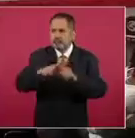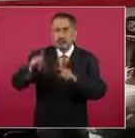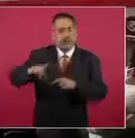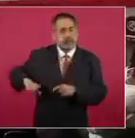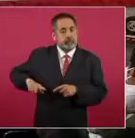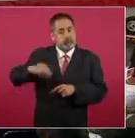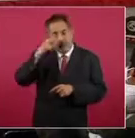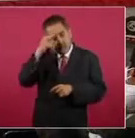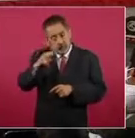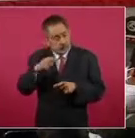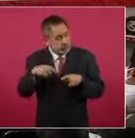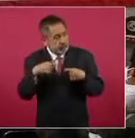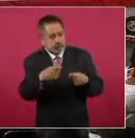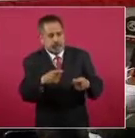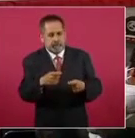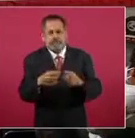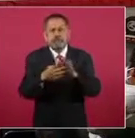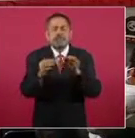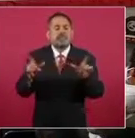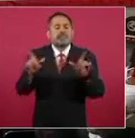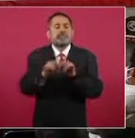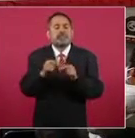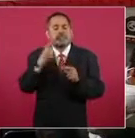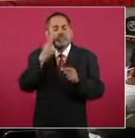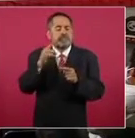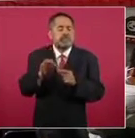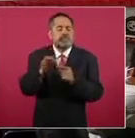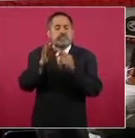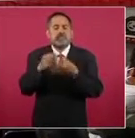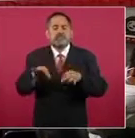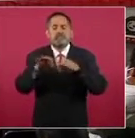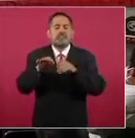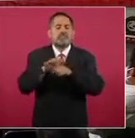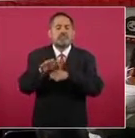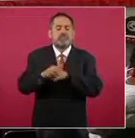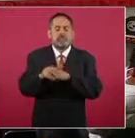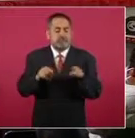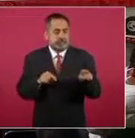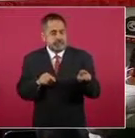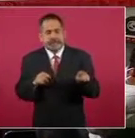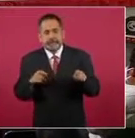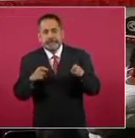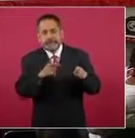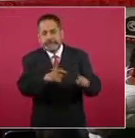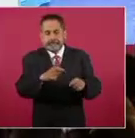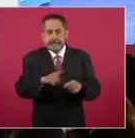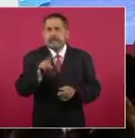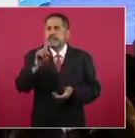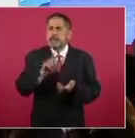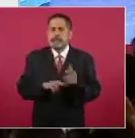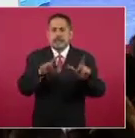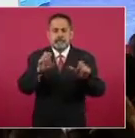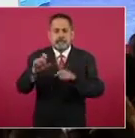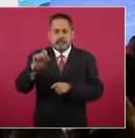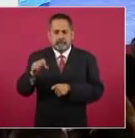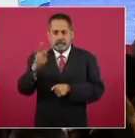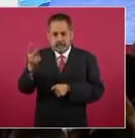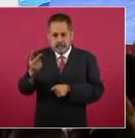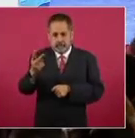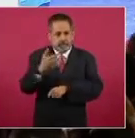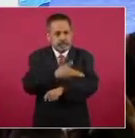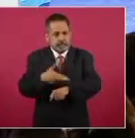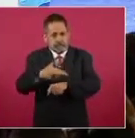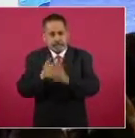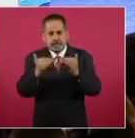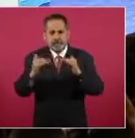gobierno de México. Sólo voy a señalar algunas de las más importantes, en particular las mil 722 acciones de